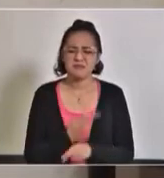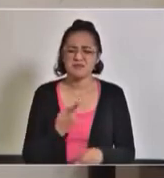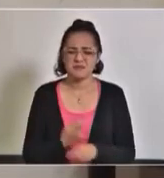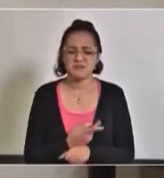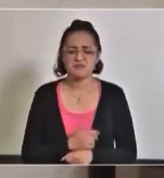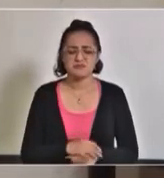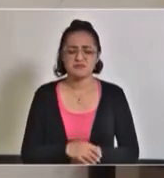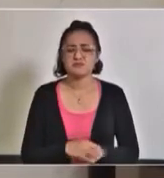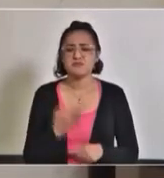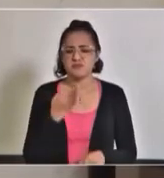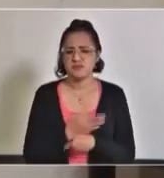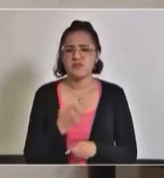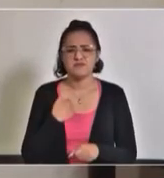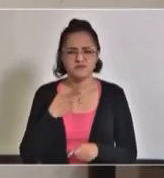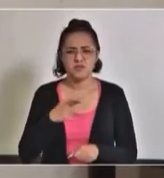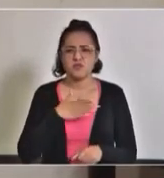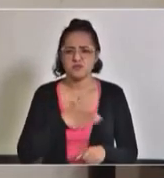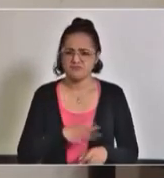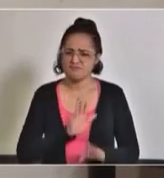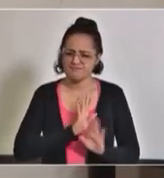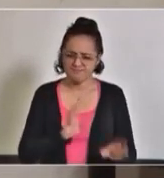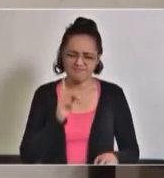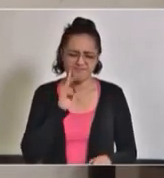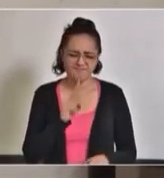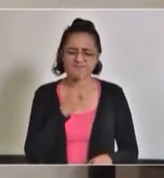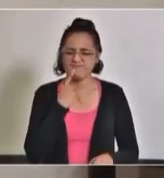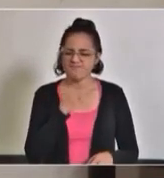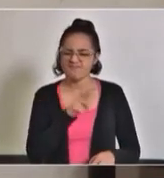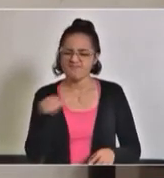Vamos a hacer justicia, desde luego que sí.